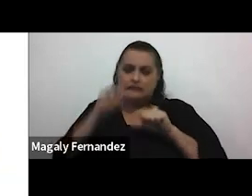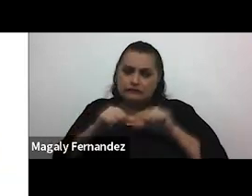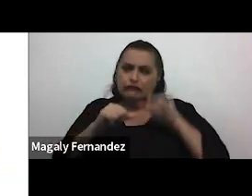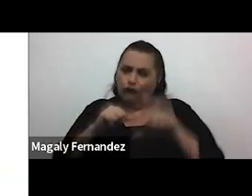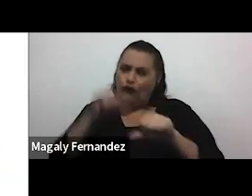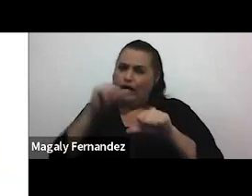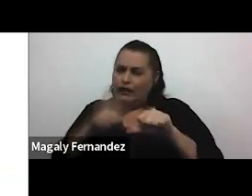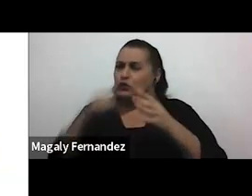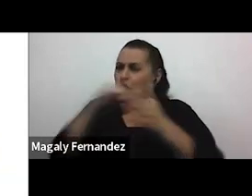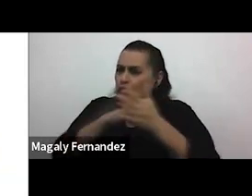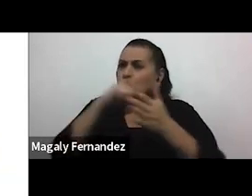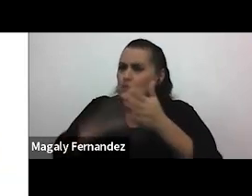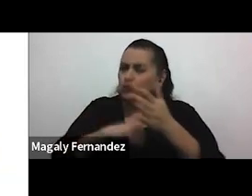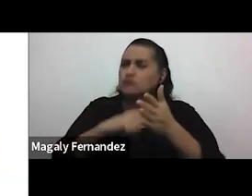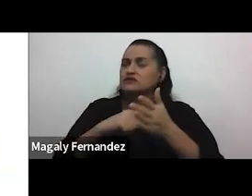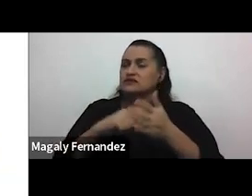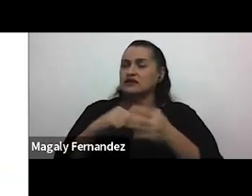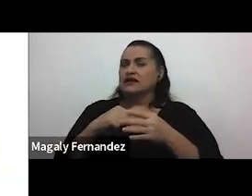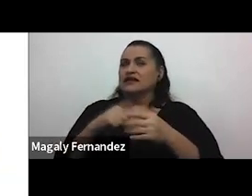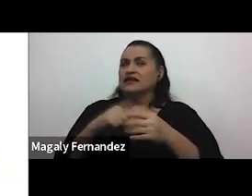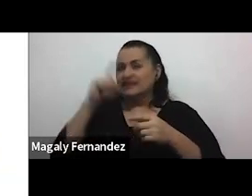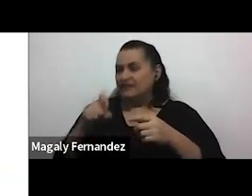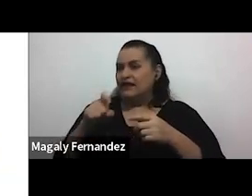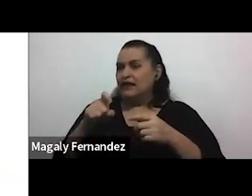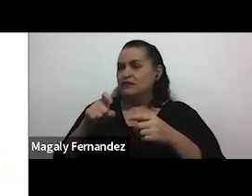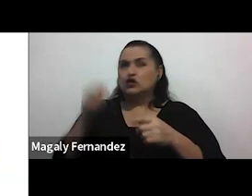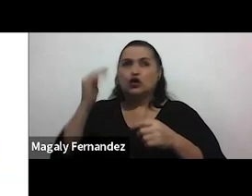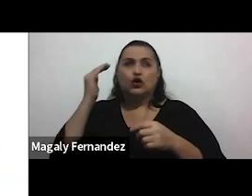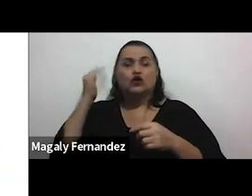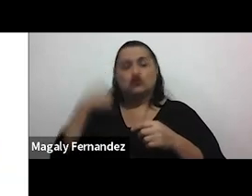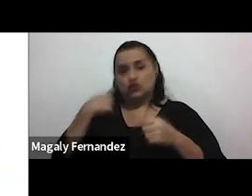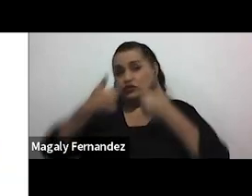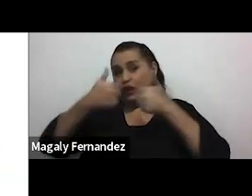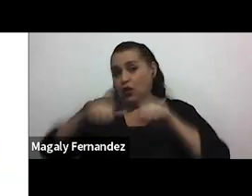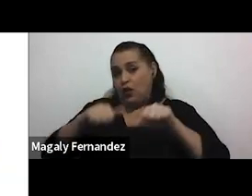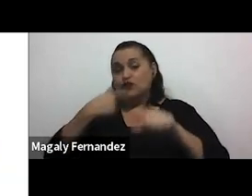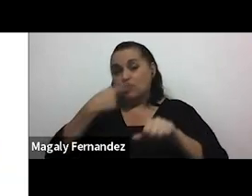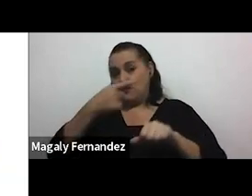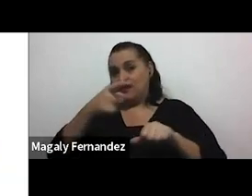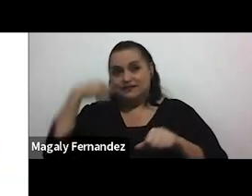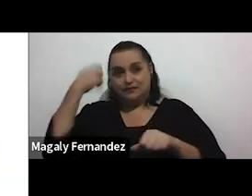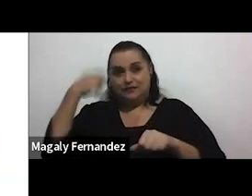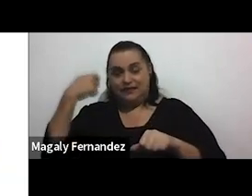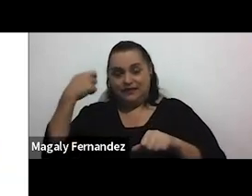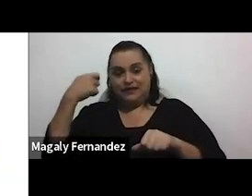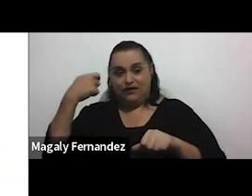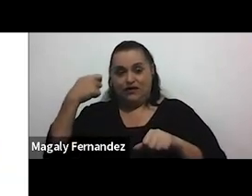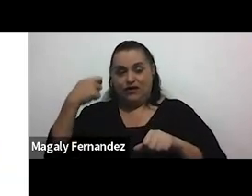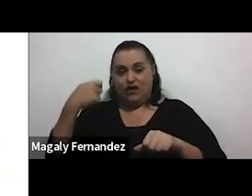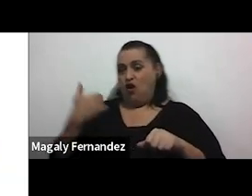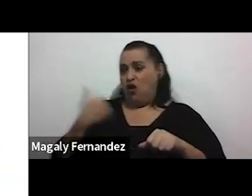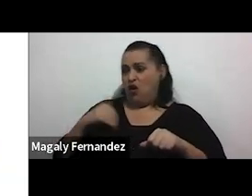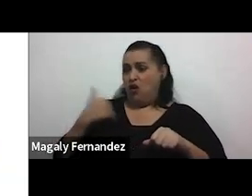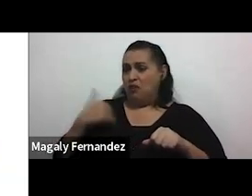¿verdad? mucho coincido con lo que se decía en el video de que para los hombres